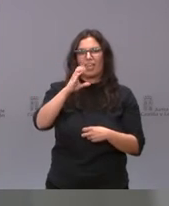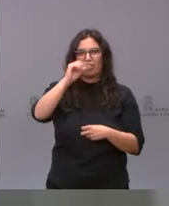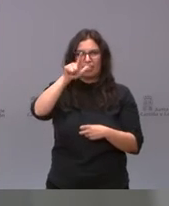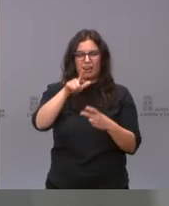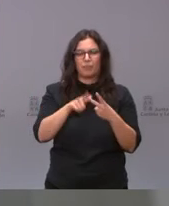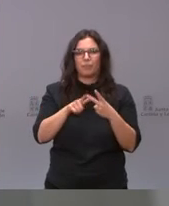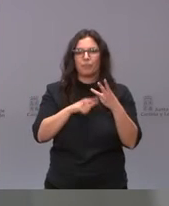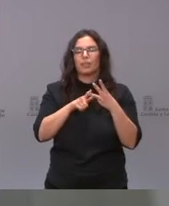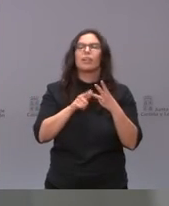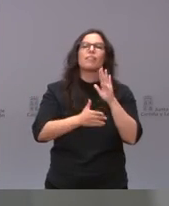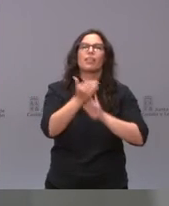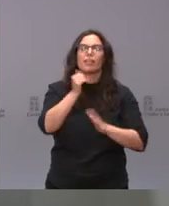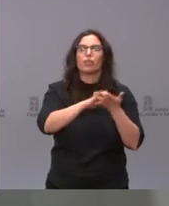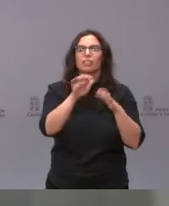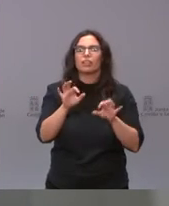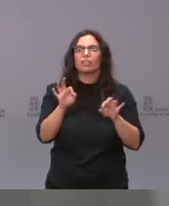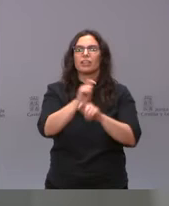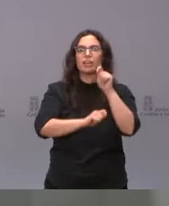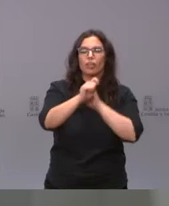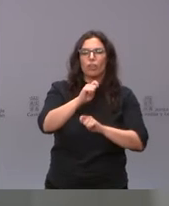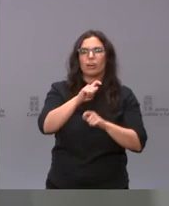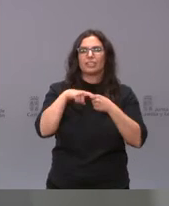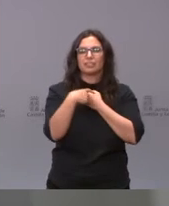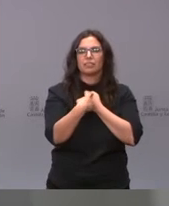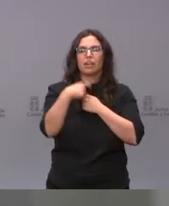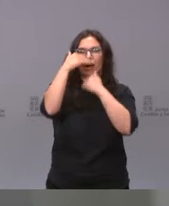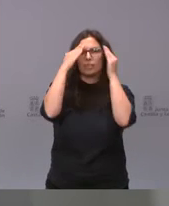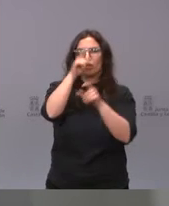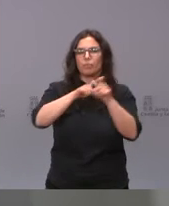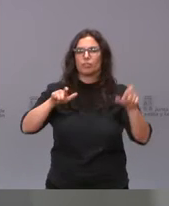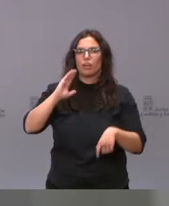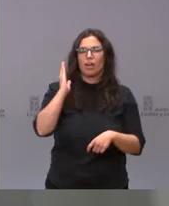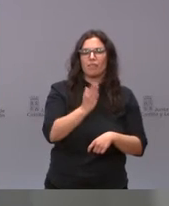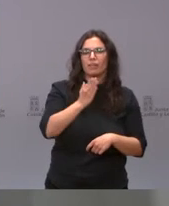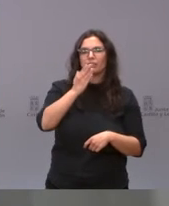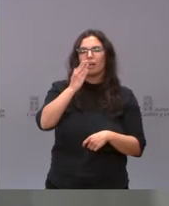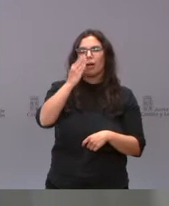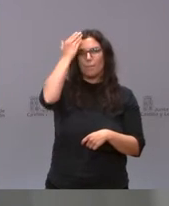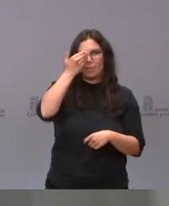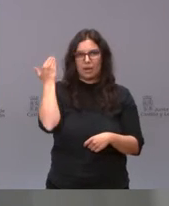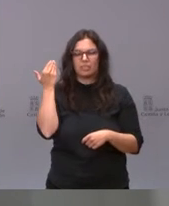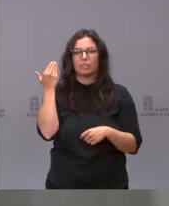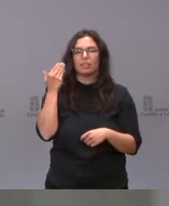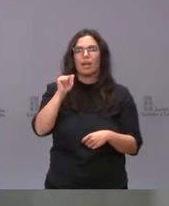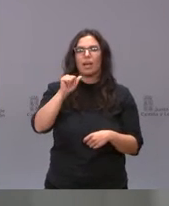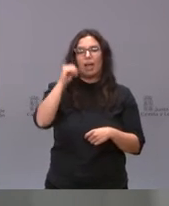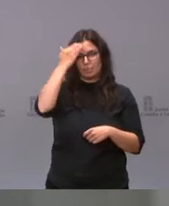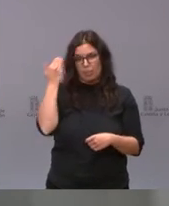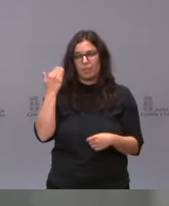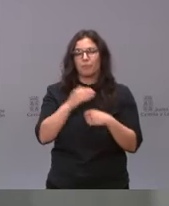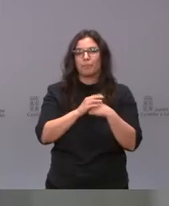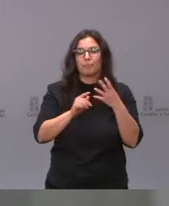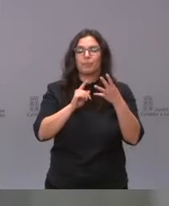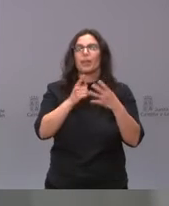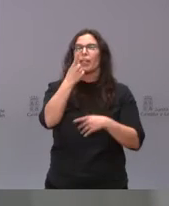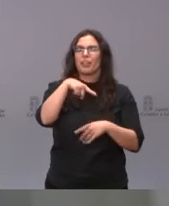Federación Castellano-Leonesa de Asociaciones de Atención a Personas Afectadas de Parálisis Cerebral, la ASPACE, con más